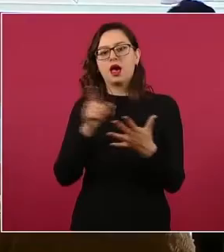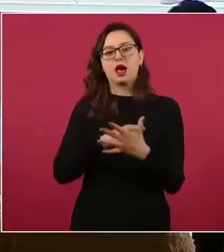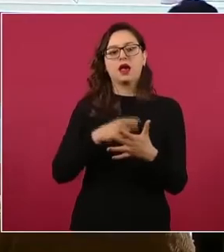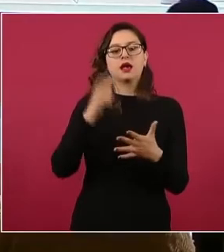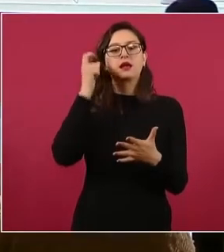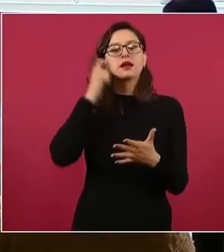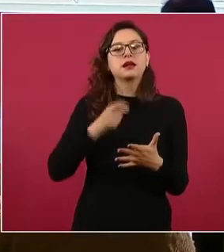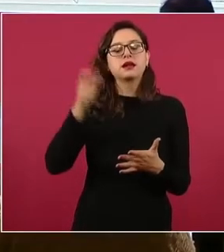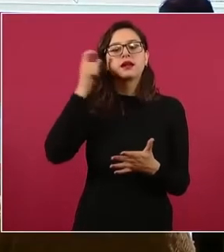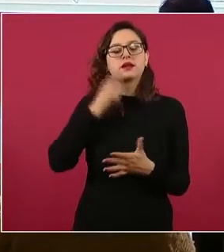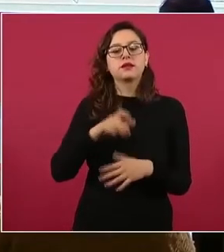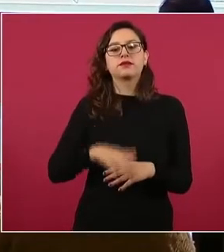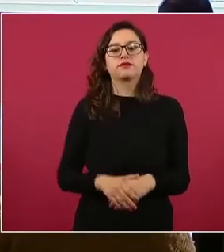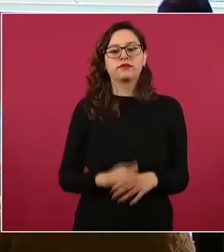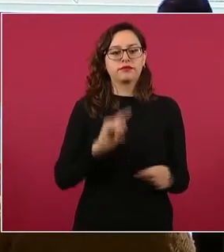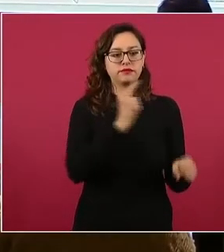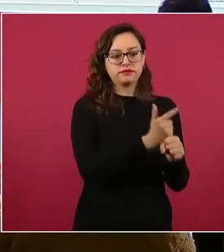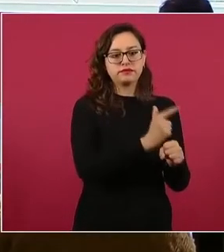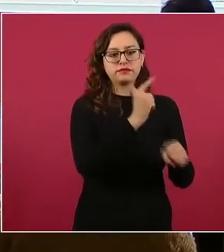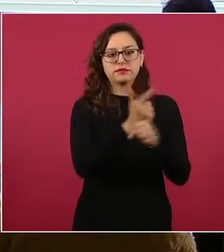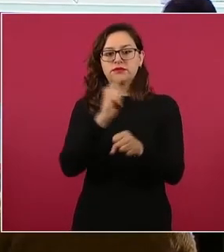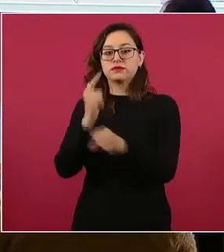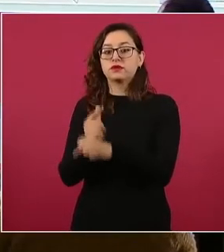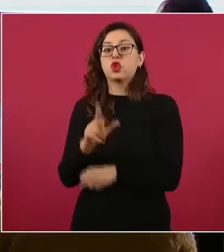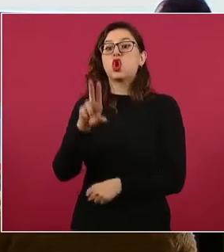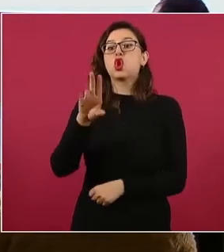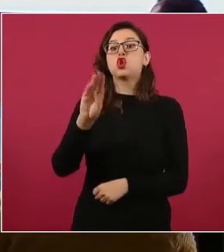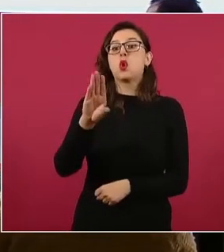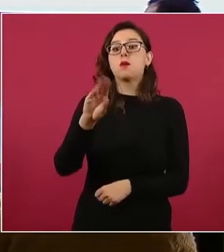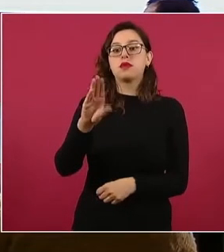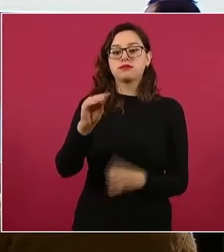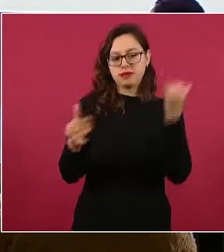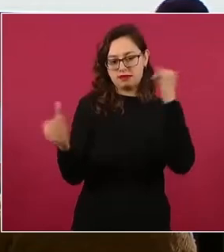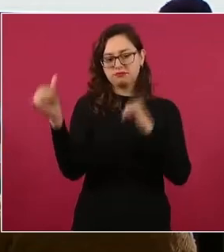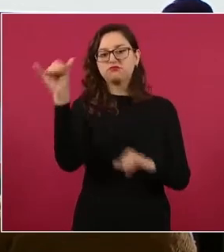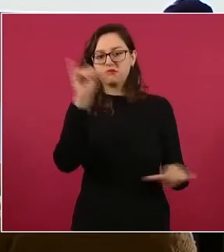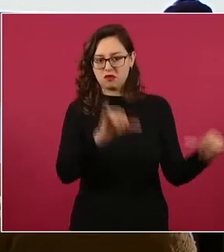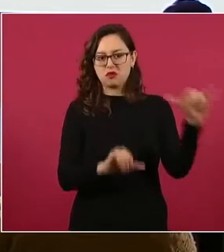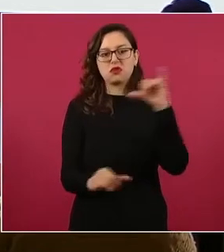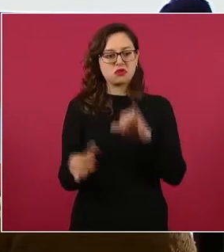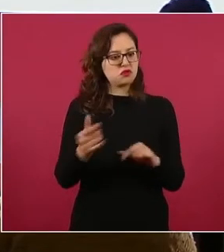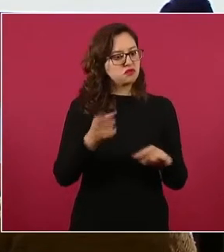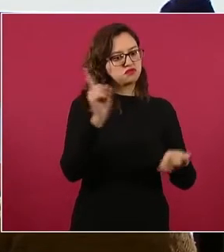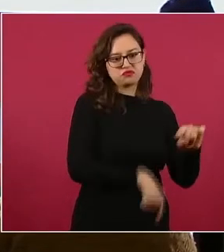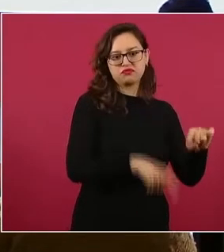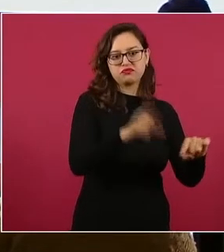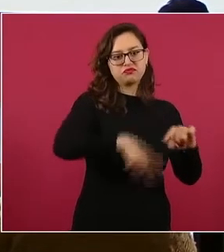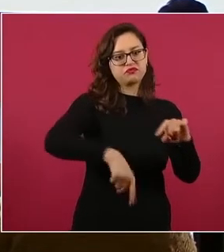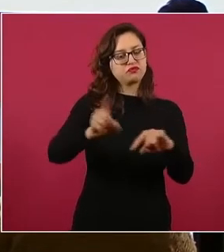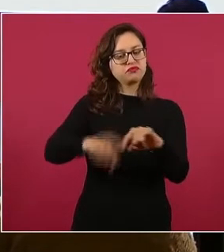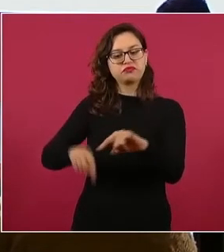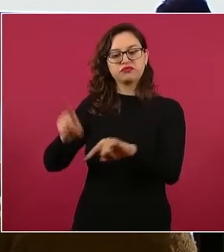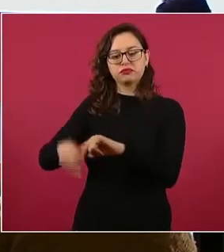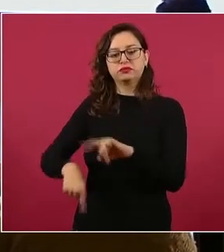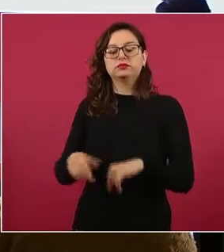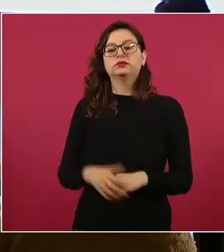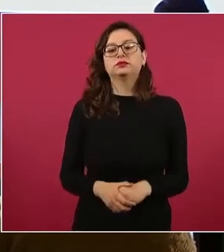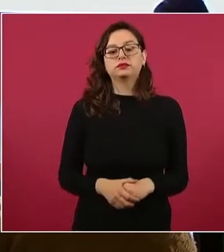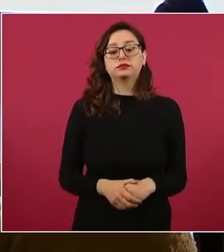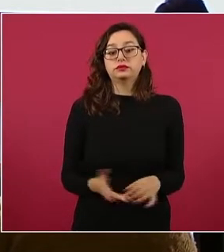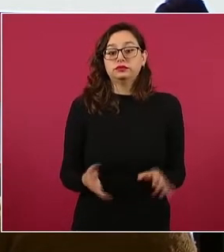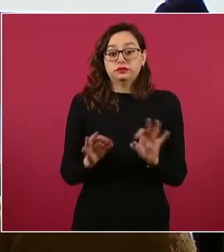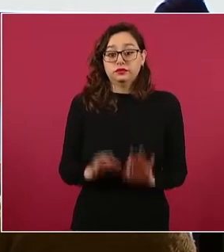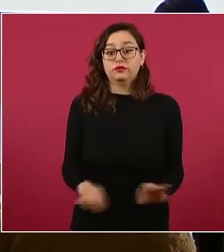que se informa, son 90 laboratorios. Siguiente. Lo relevante es que el conjunto de todos los